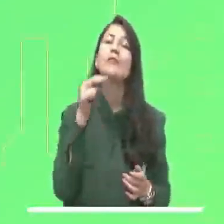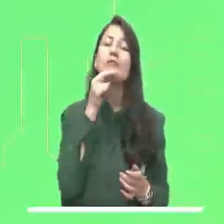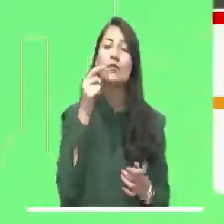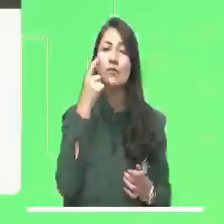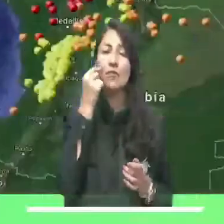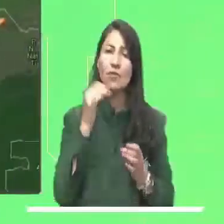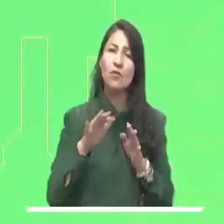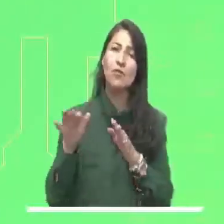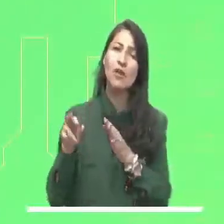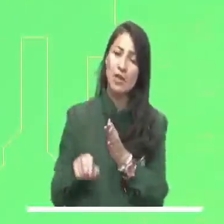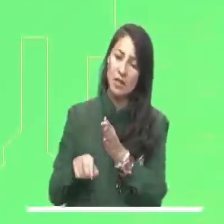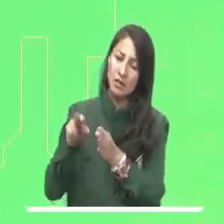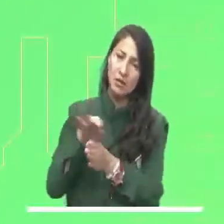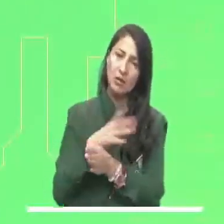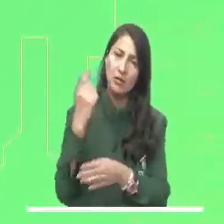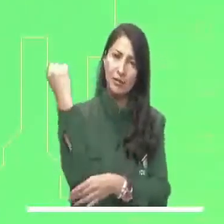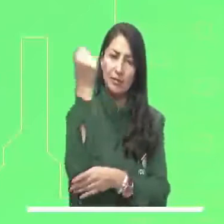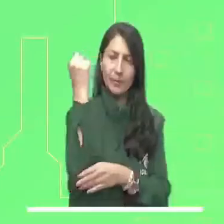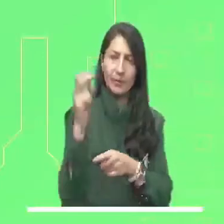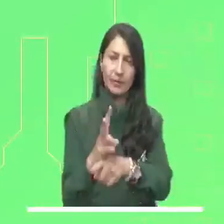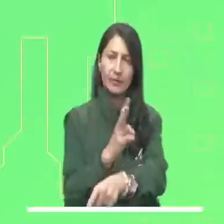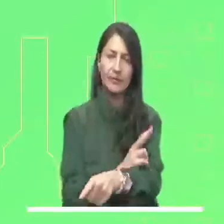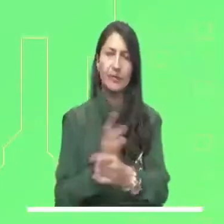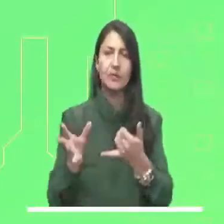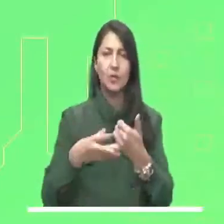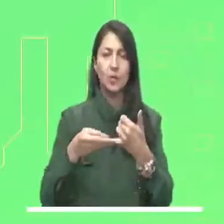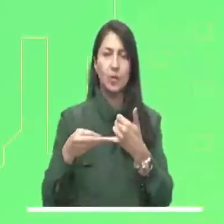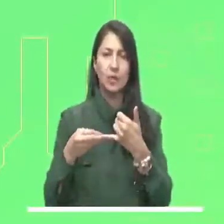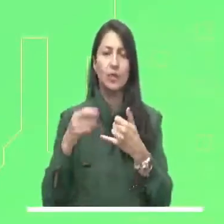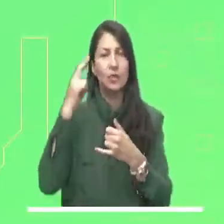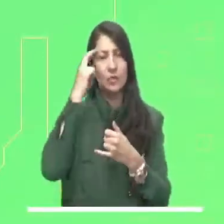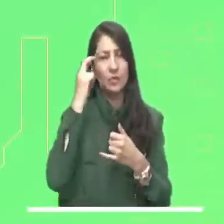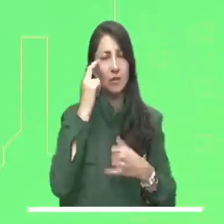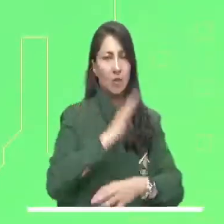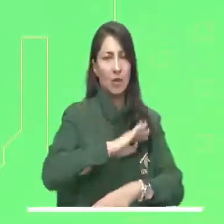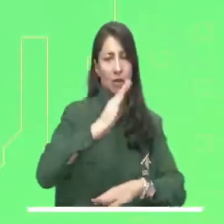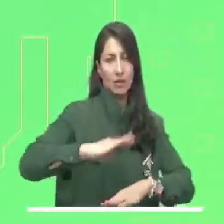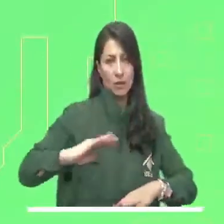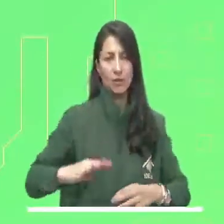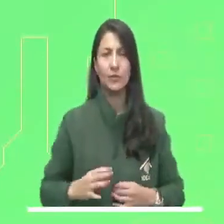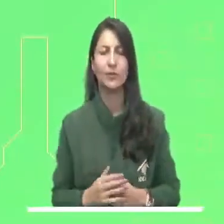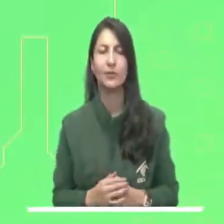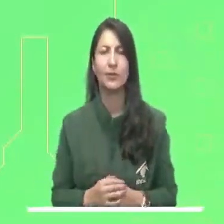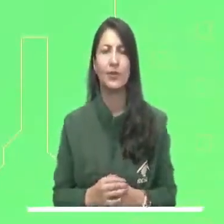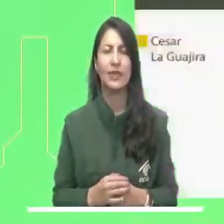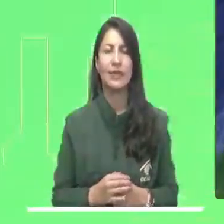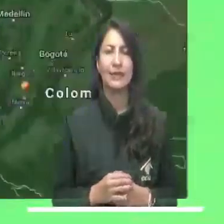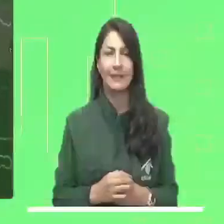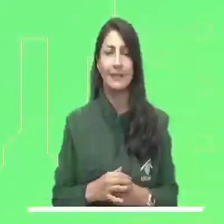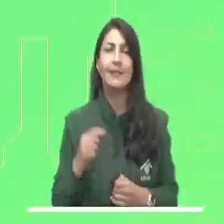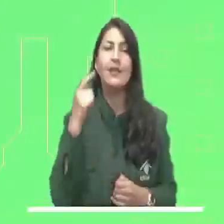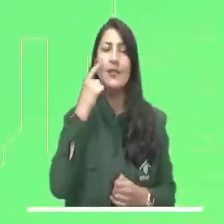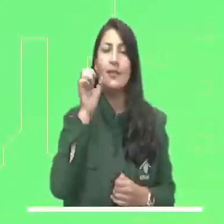Alerta roja por desbordamientos en ríos de Meta, Bichada, Guainía, Chocó y Antioquia.